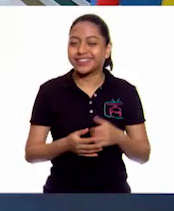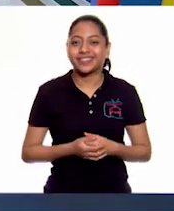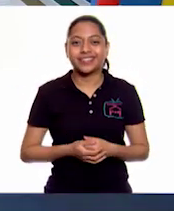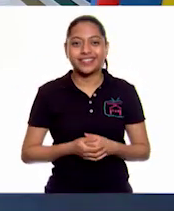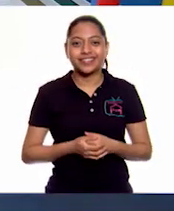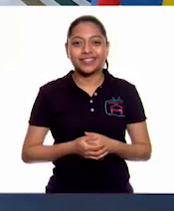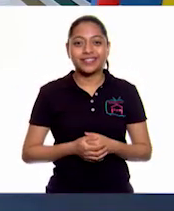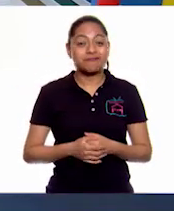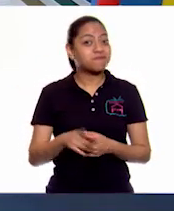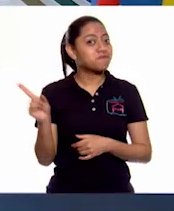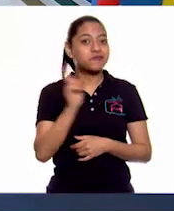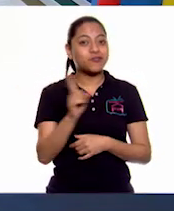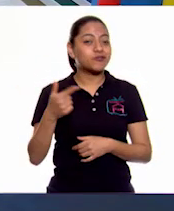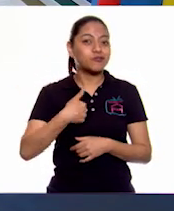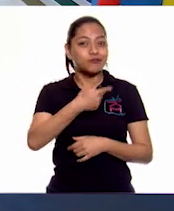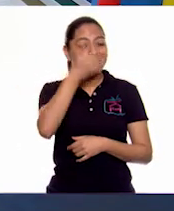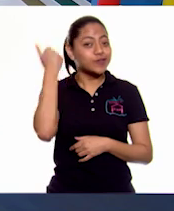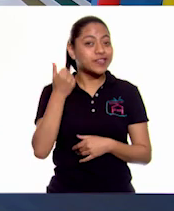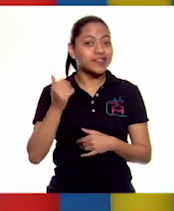¡Eso sí no me lo esperaba!